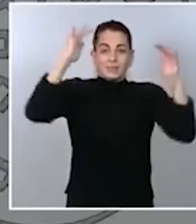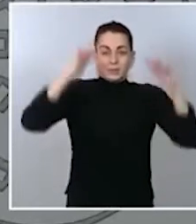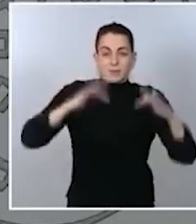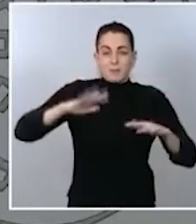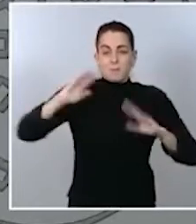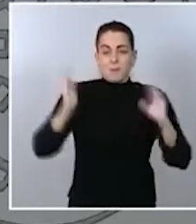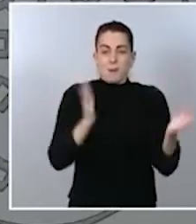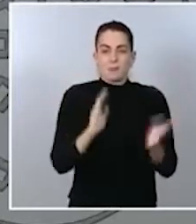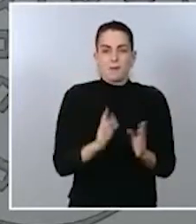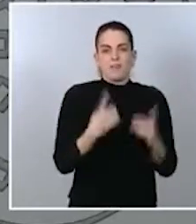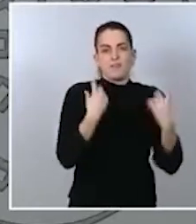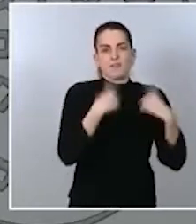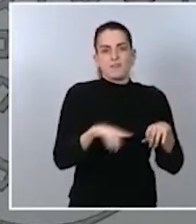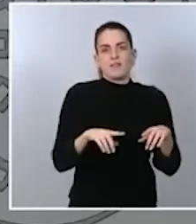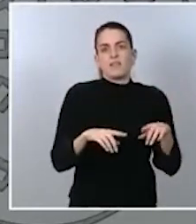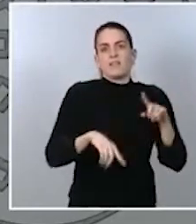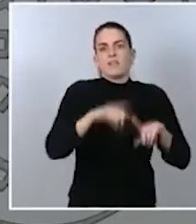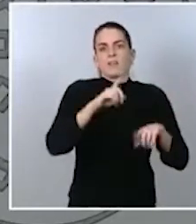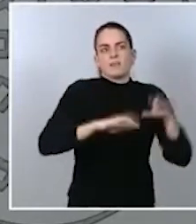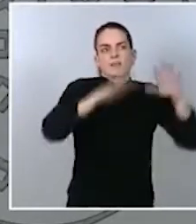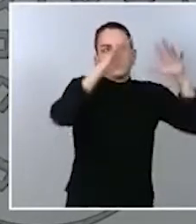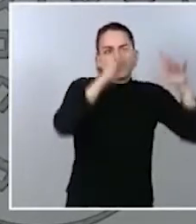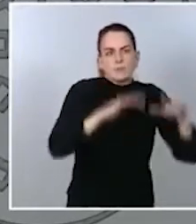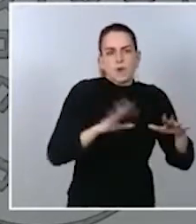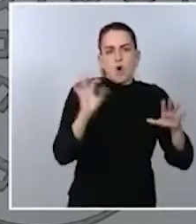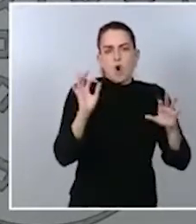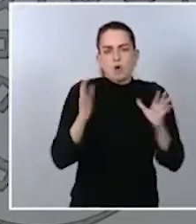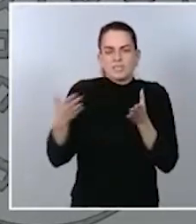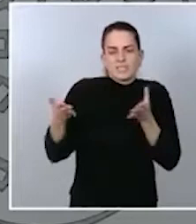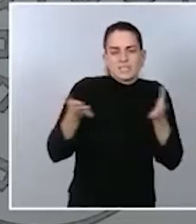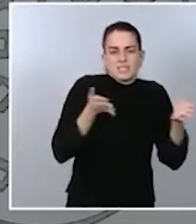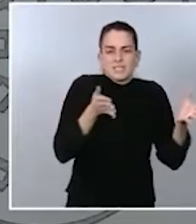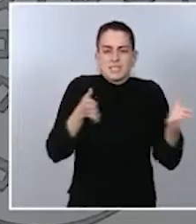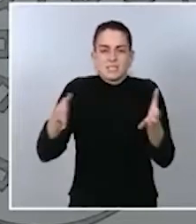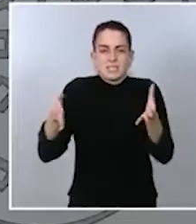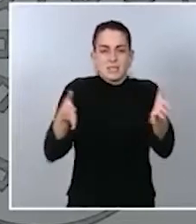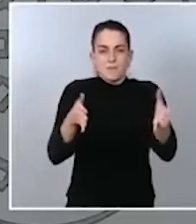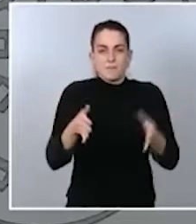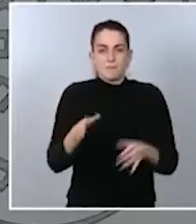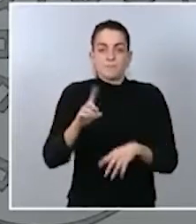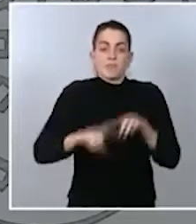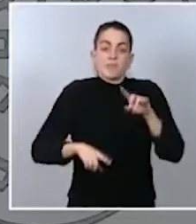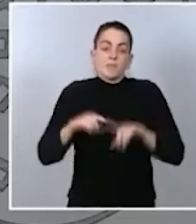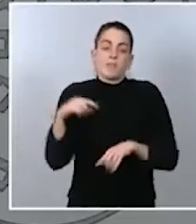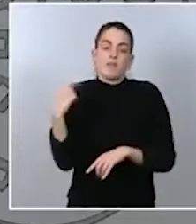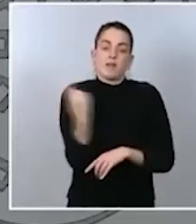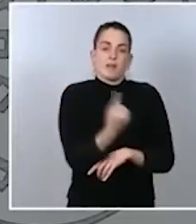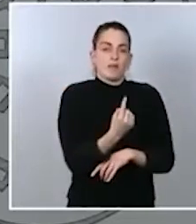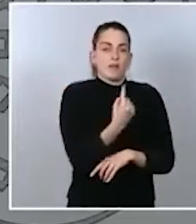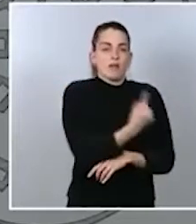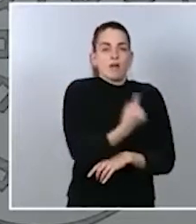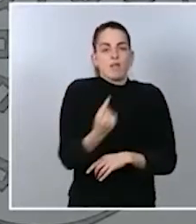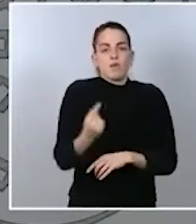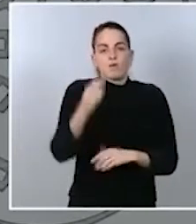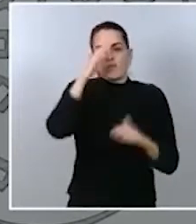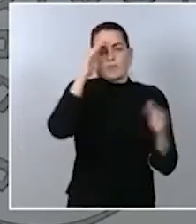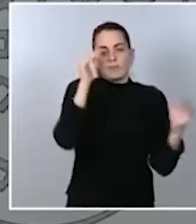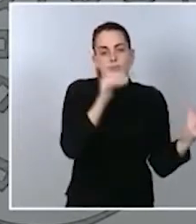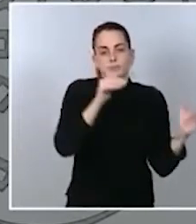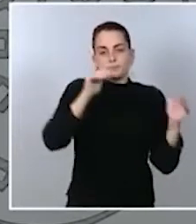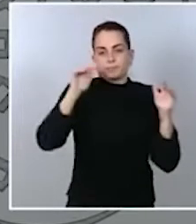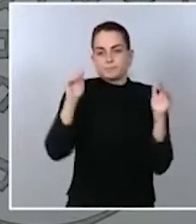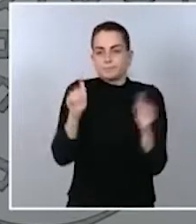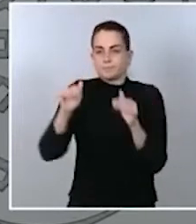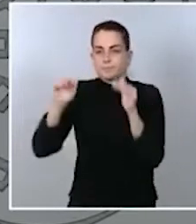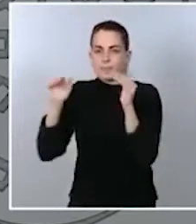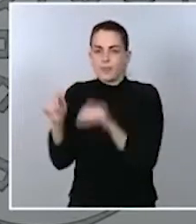si se tratan de nevada, se tratan de riada o fenómenos de otro tipo, y por tanto cada uno hay que mirarlo en su dimensión y esa tarea,